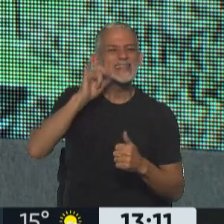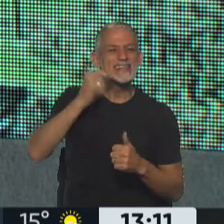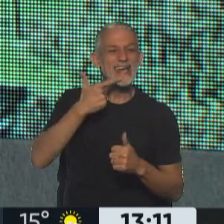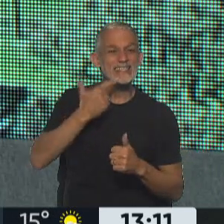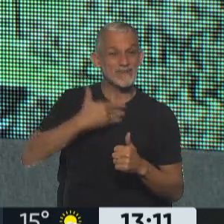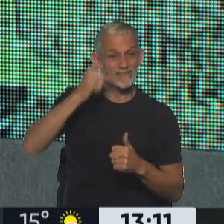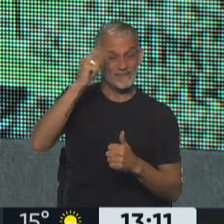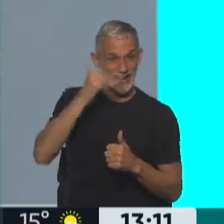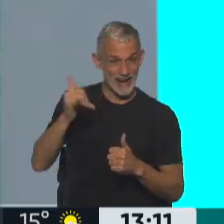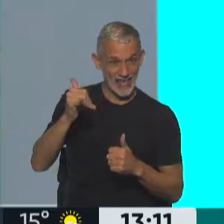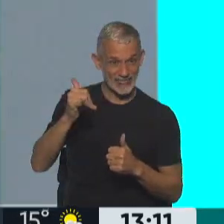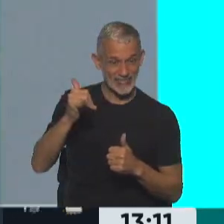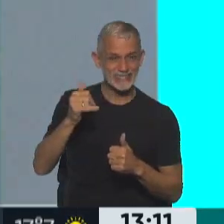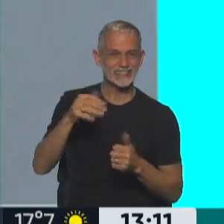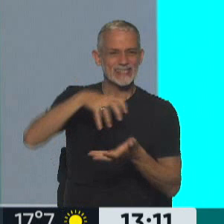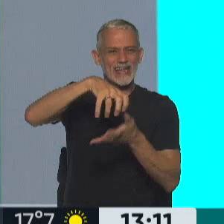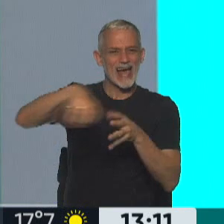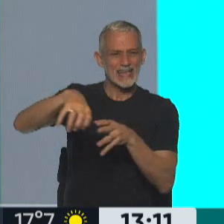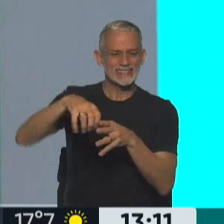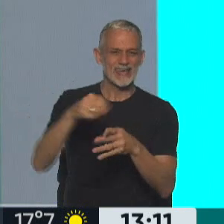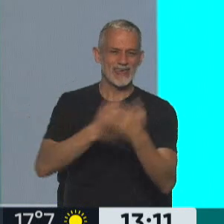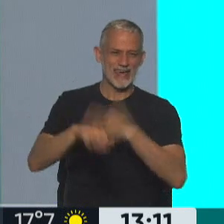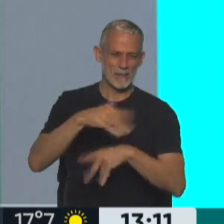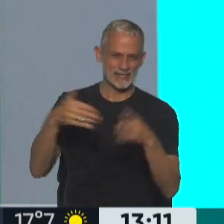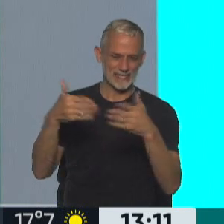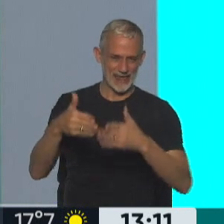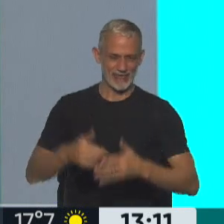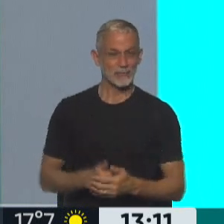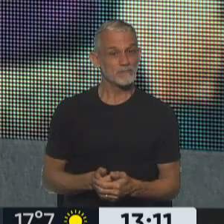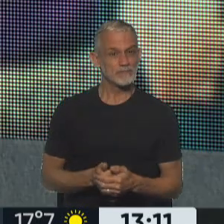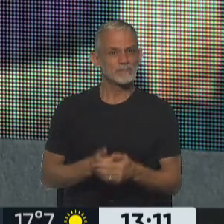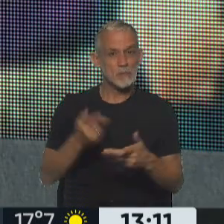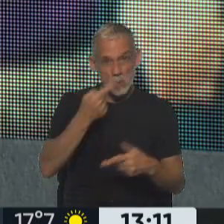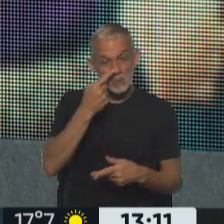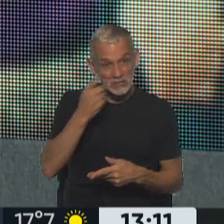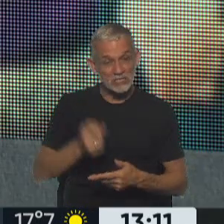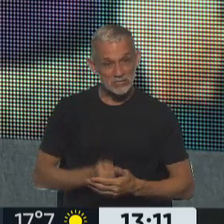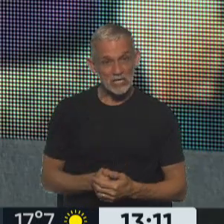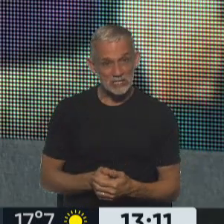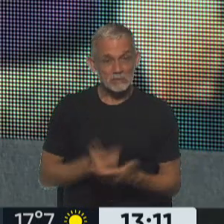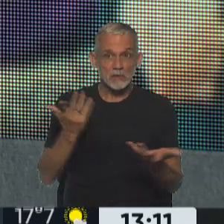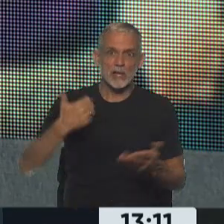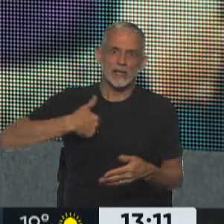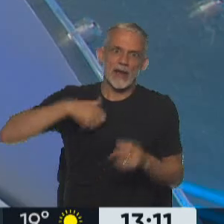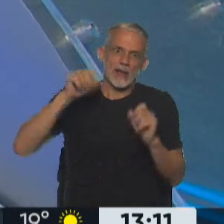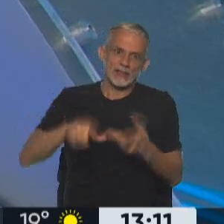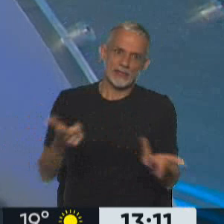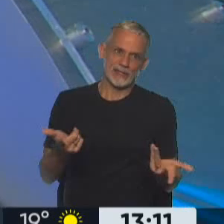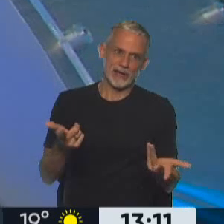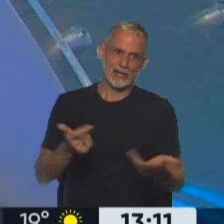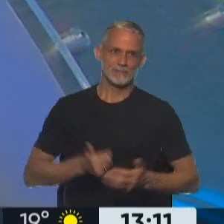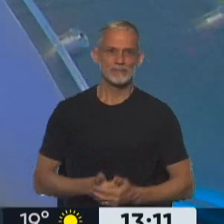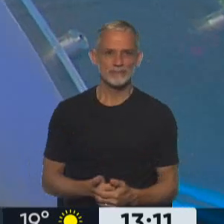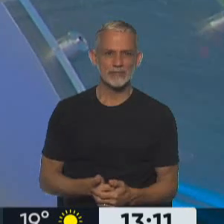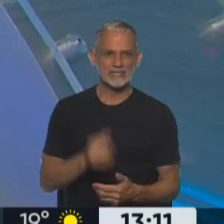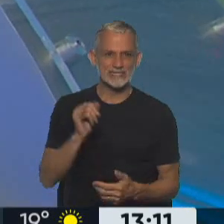de la Agencia de Discapacidad. ¿Cómo estás, Matías? ¿Cómo estás, Vero? Bueno, muy interesante. Y que sea en la Argentina, ni hablar. Exactamente.